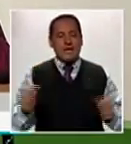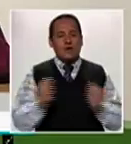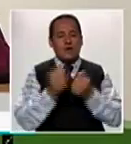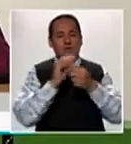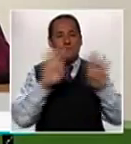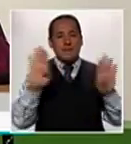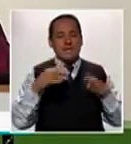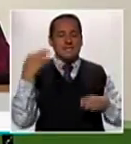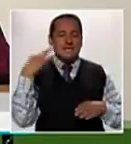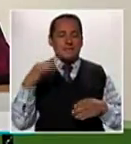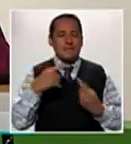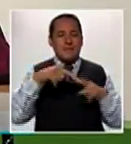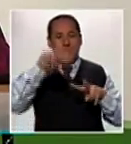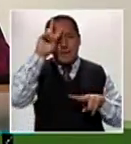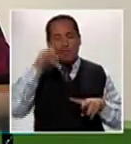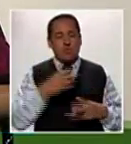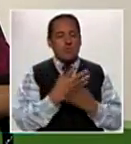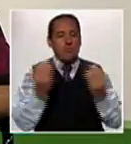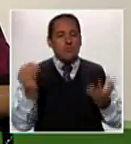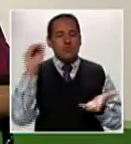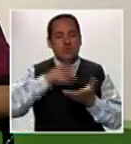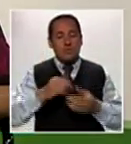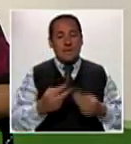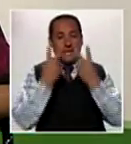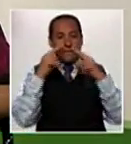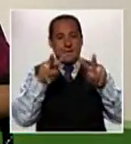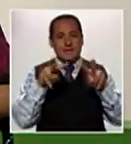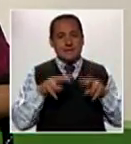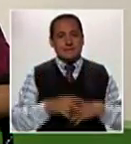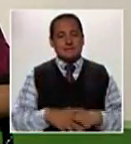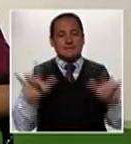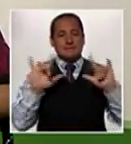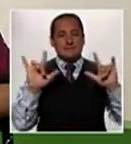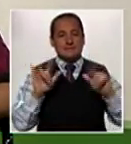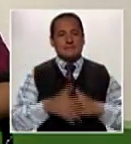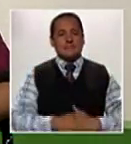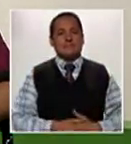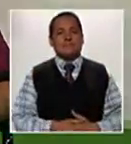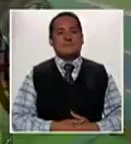con Sin Barreras, siempre por TV Perú. Mucho más que ver.